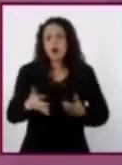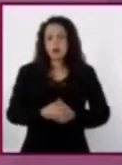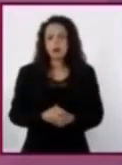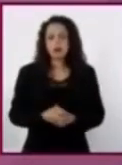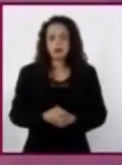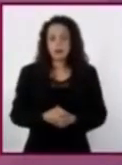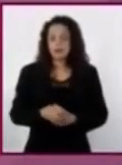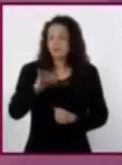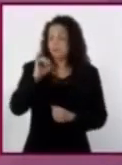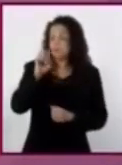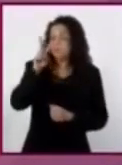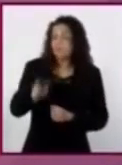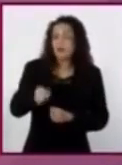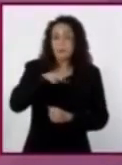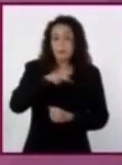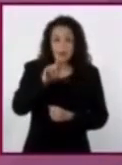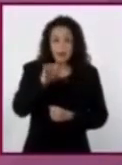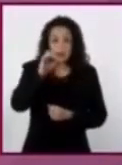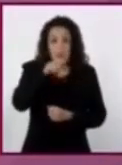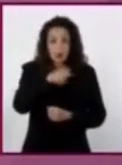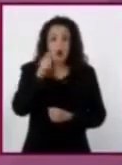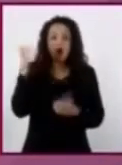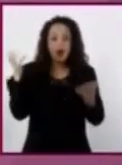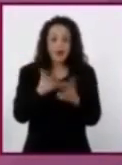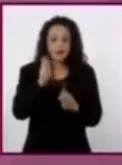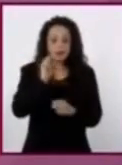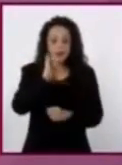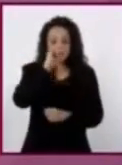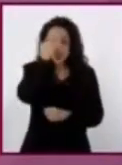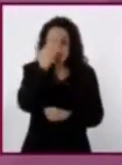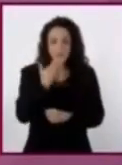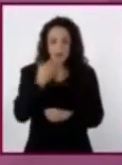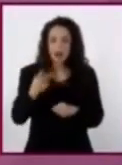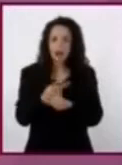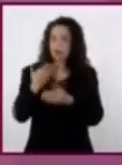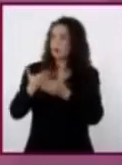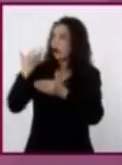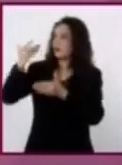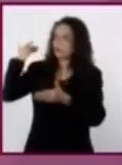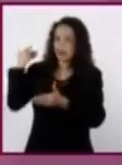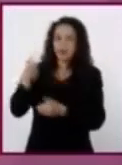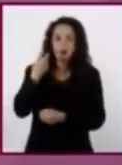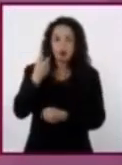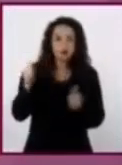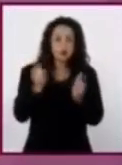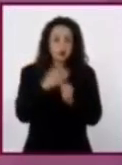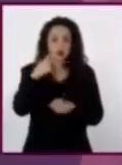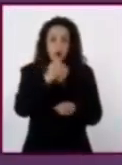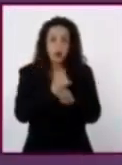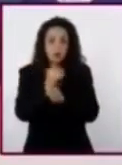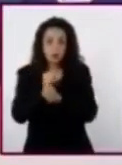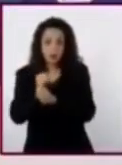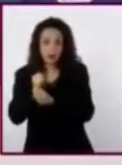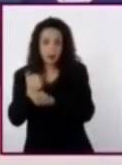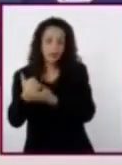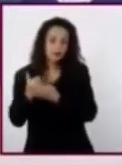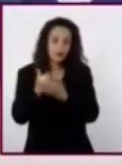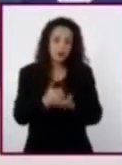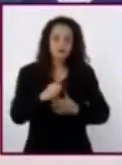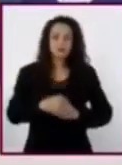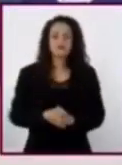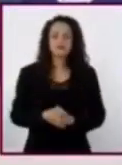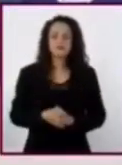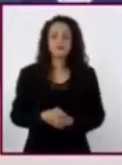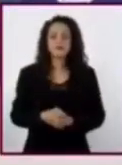mi tío desarrollaba una imagen del pasado, a partir de los resultados de su investigación. Como